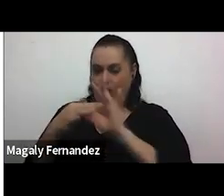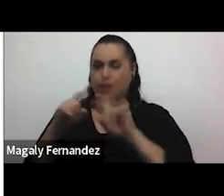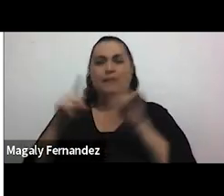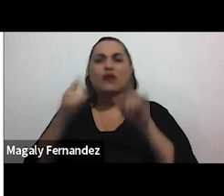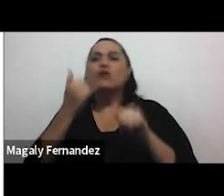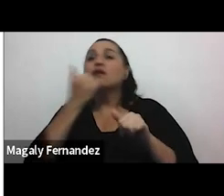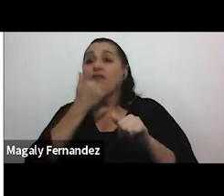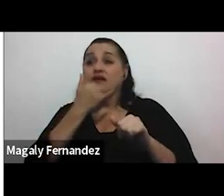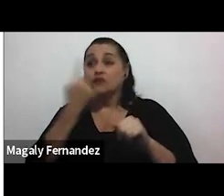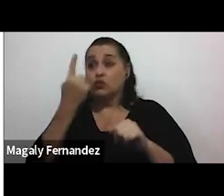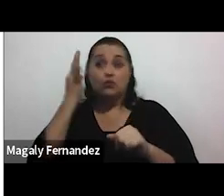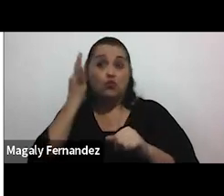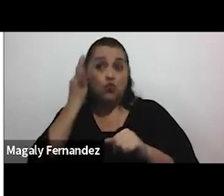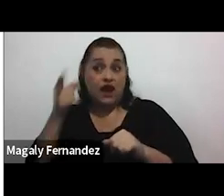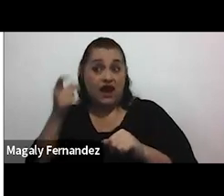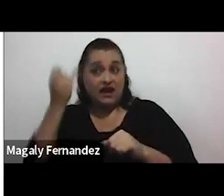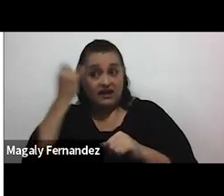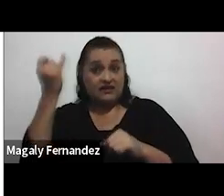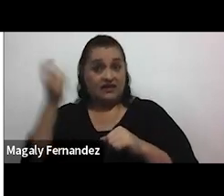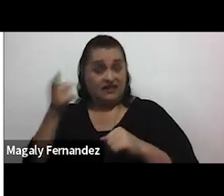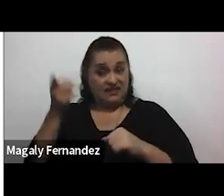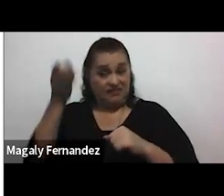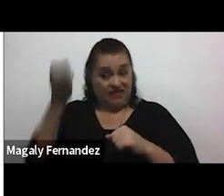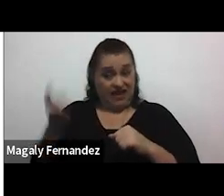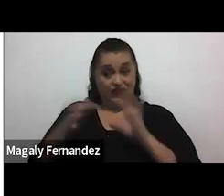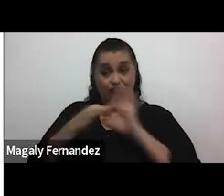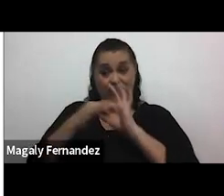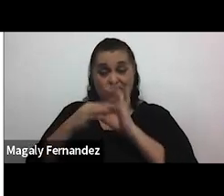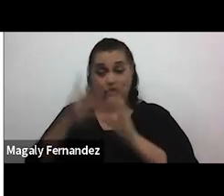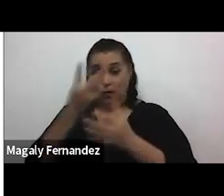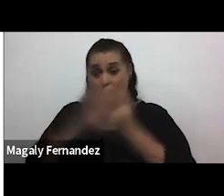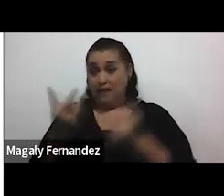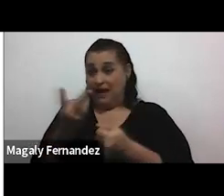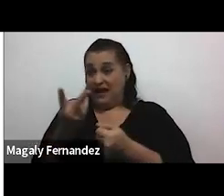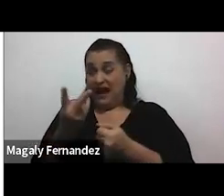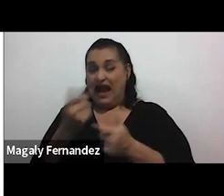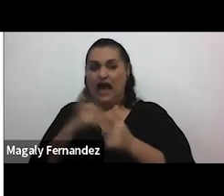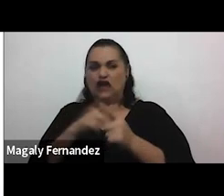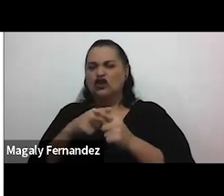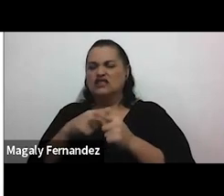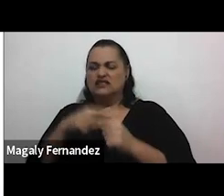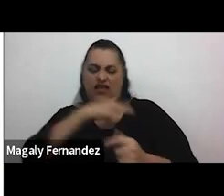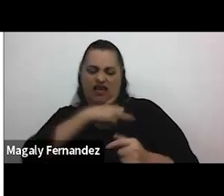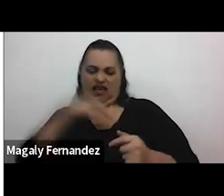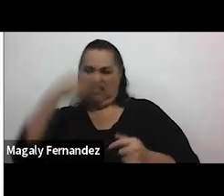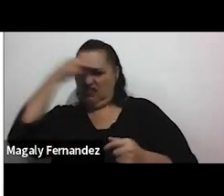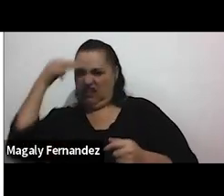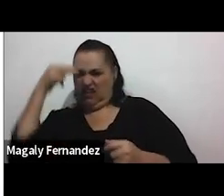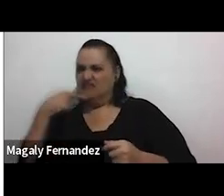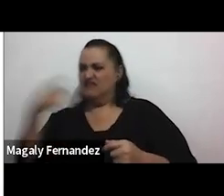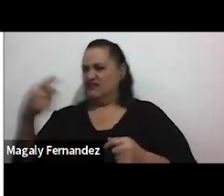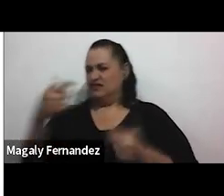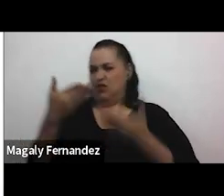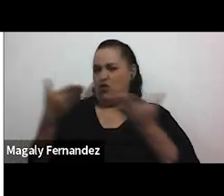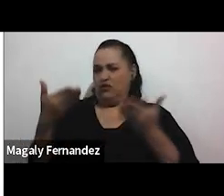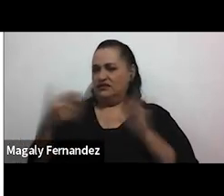pasa? Cuando una mujer es la que toma la iniciativa en una relación de pareja, es tachada de una gran cantidad de objetivos negativos.